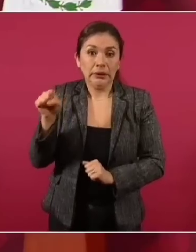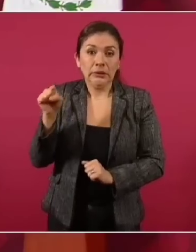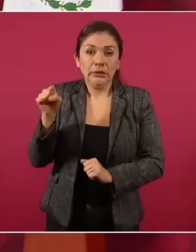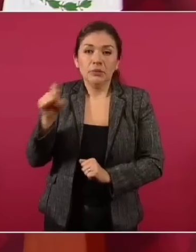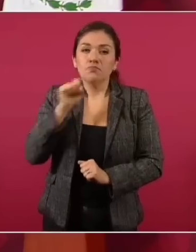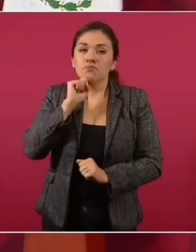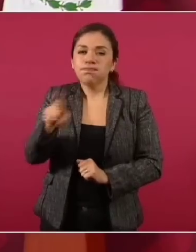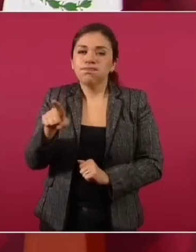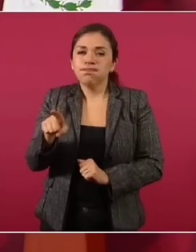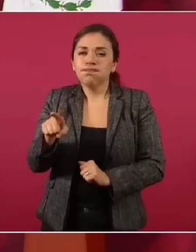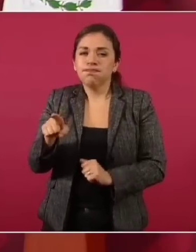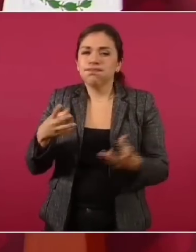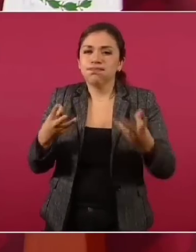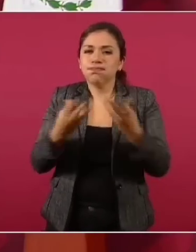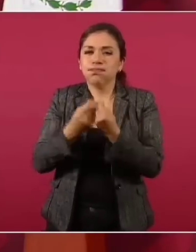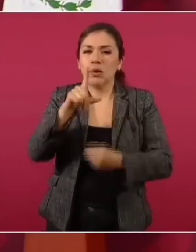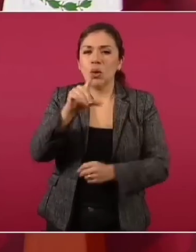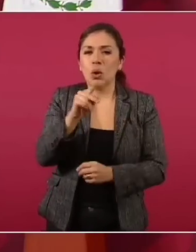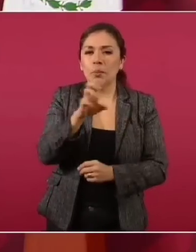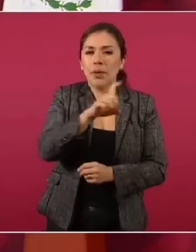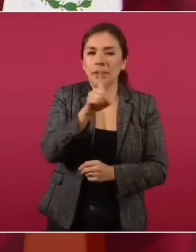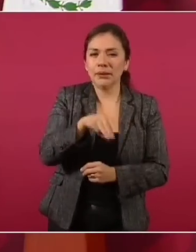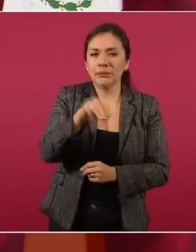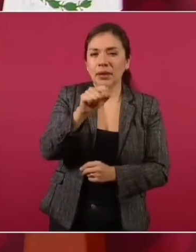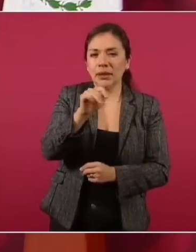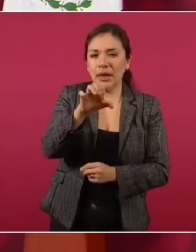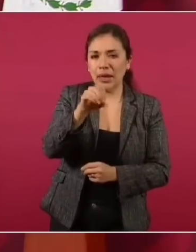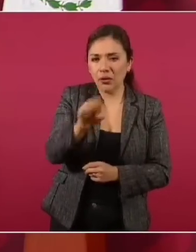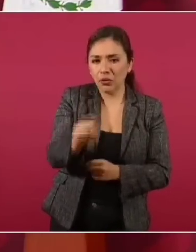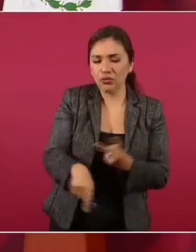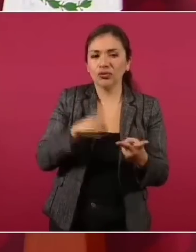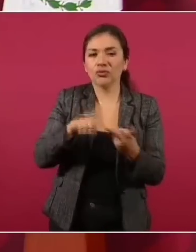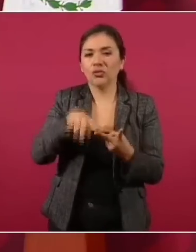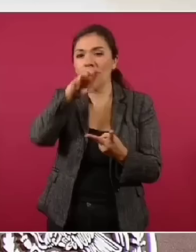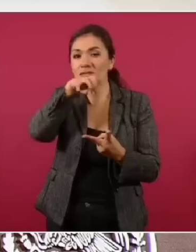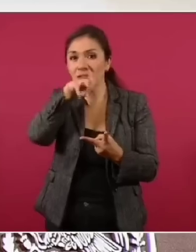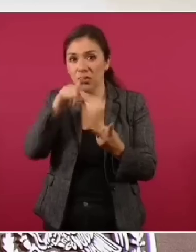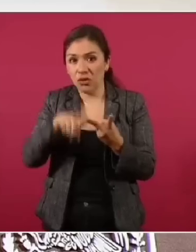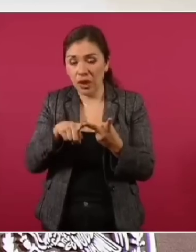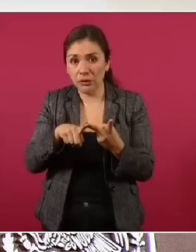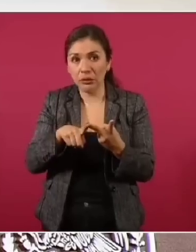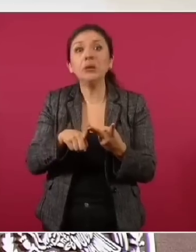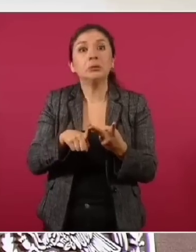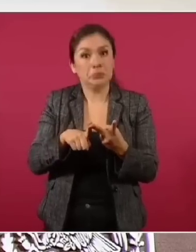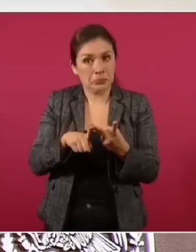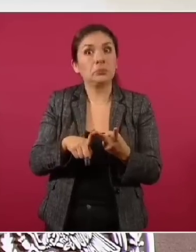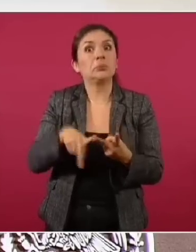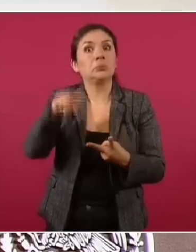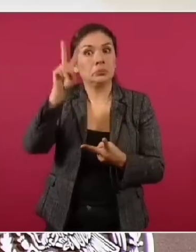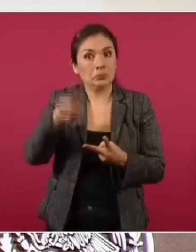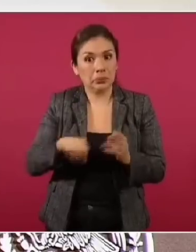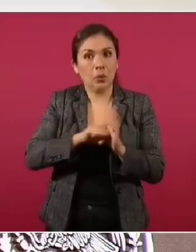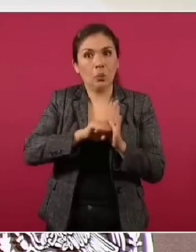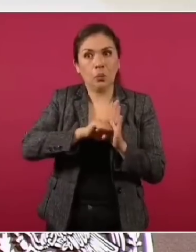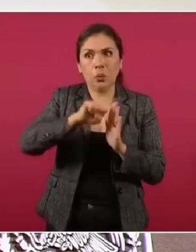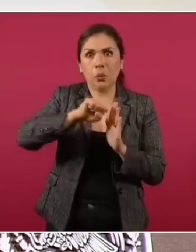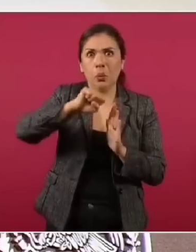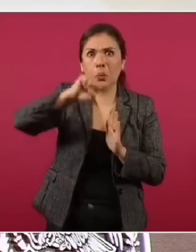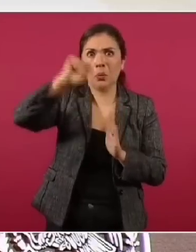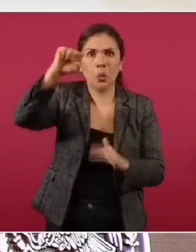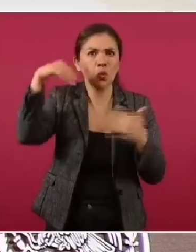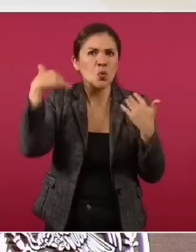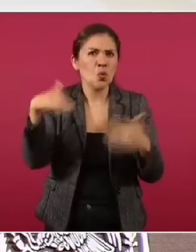López Mateos y con Díaz Ordaz, hubo crecimiento. Eso sí fue un fenómeno.